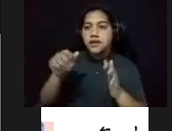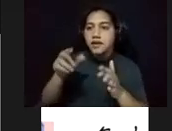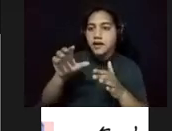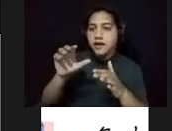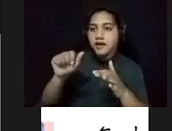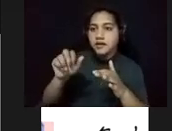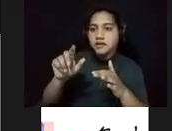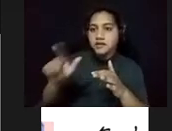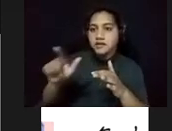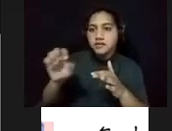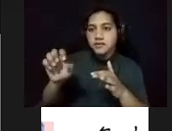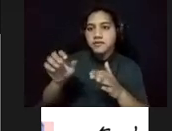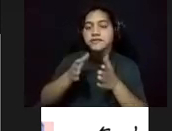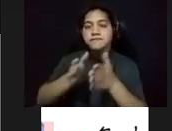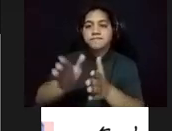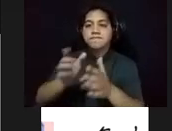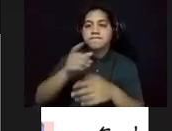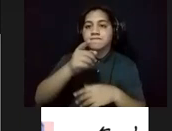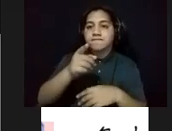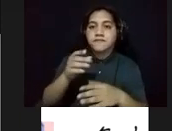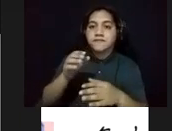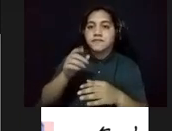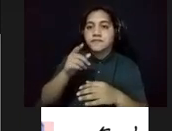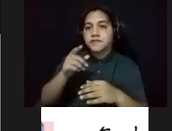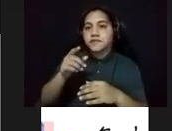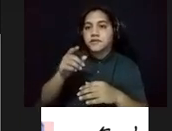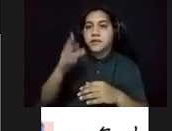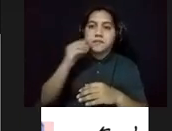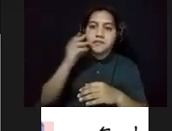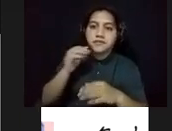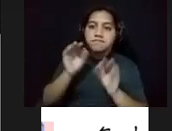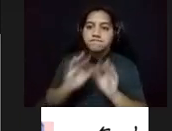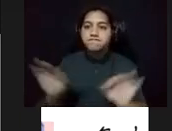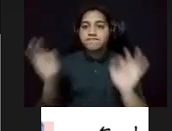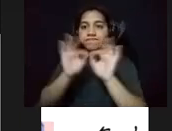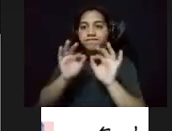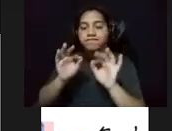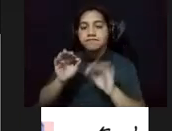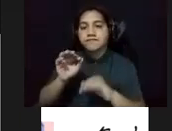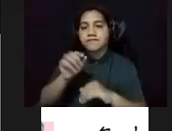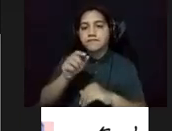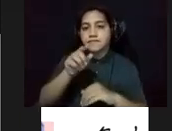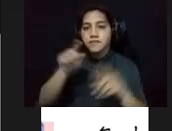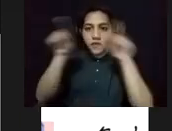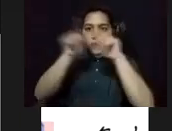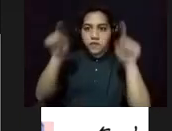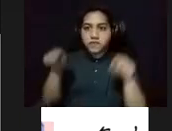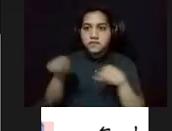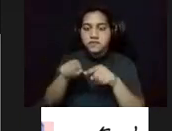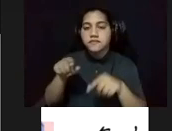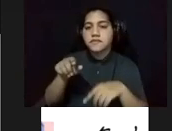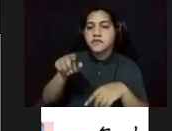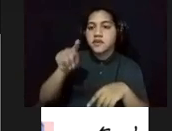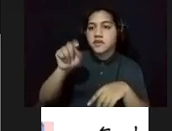escena significativa para él. En el cuadro se autorretrata como el tefo de